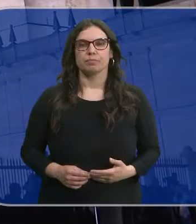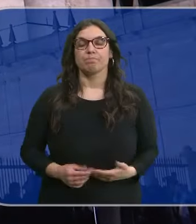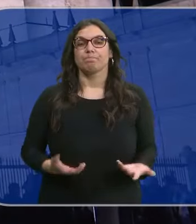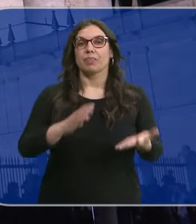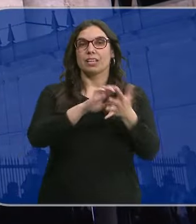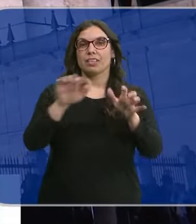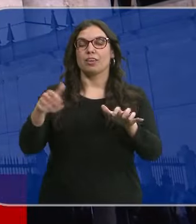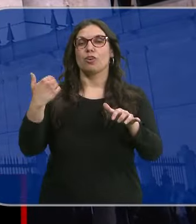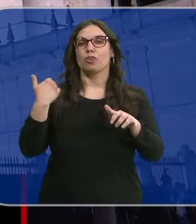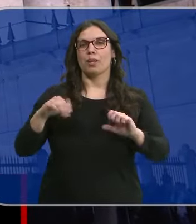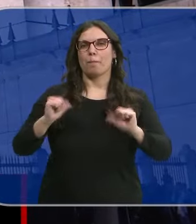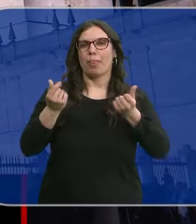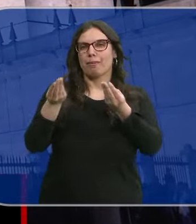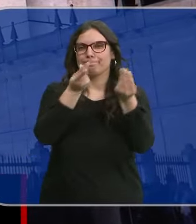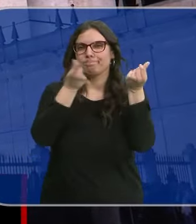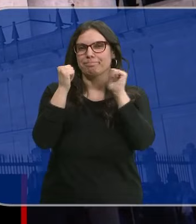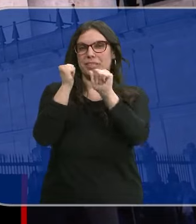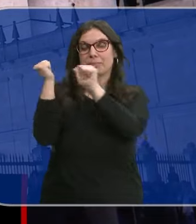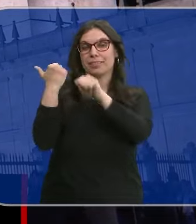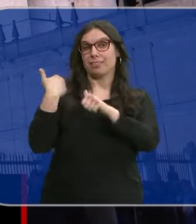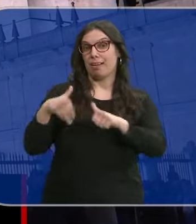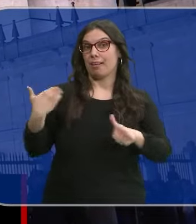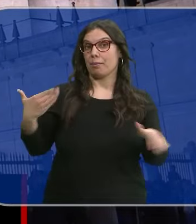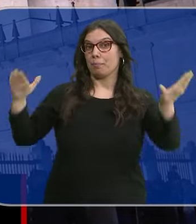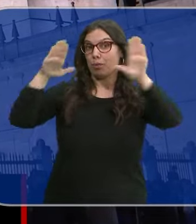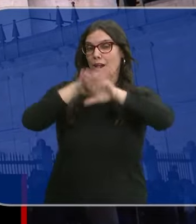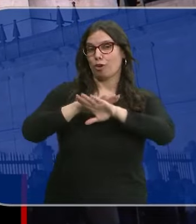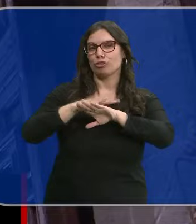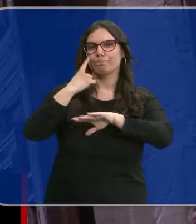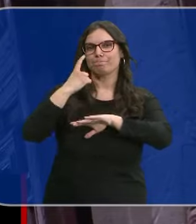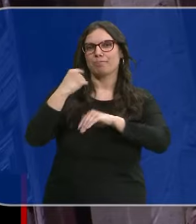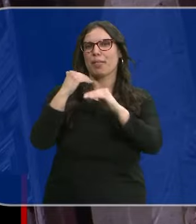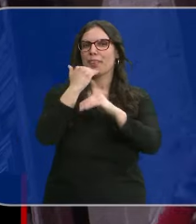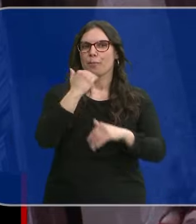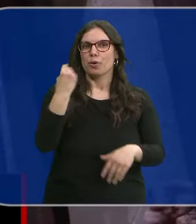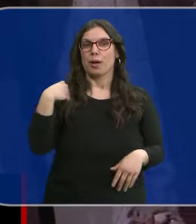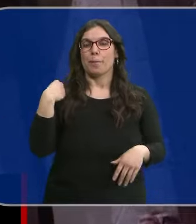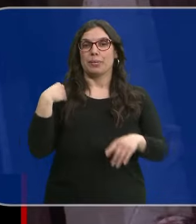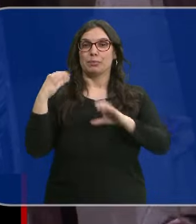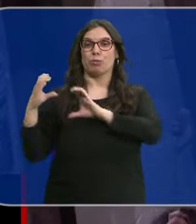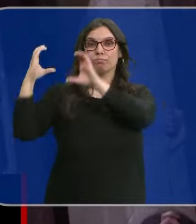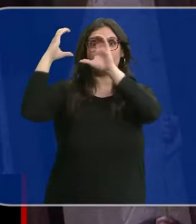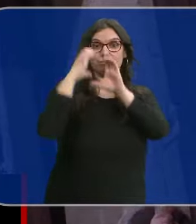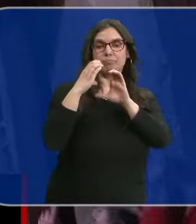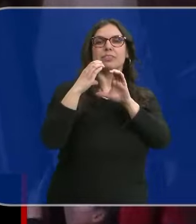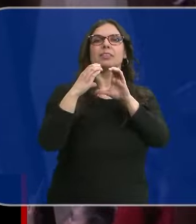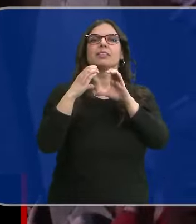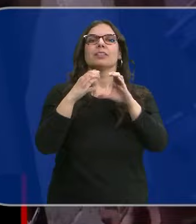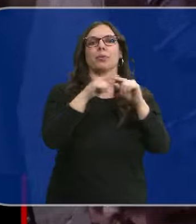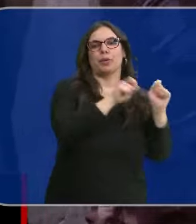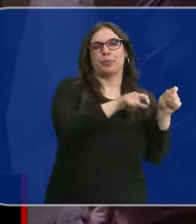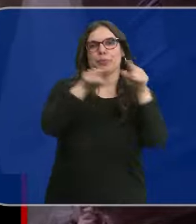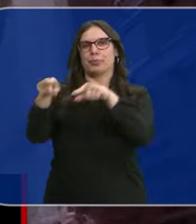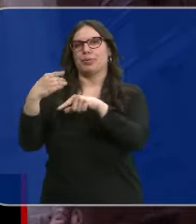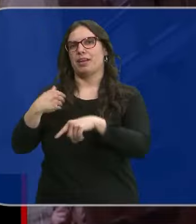Castilla y León empieza a respirar Semana Santa. Anoche ya disfrutamos de un clásico en Zamora, el traslado del paso del Nazareno de Sanfrontis... ...que ha